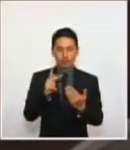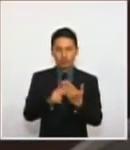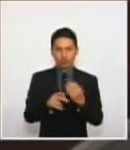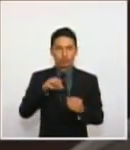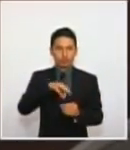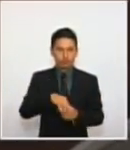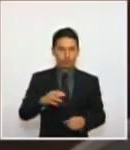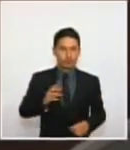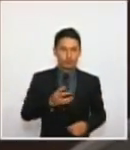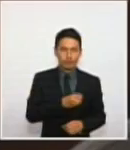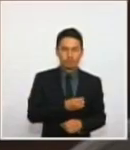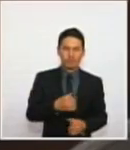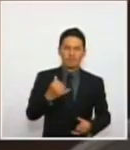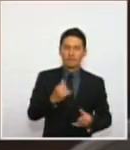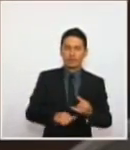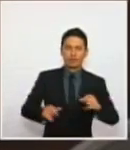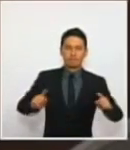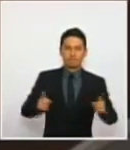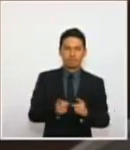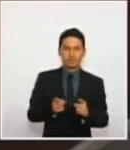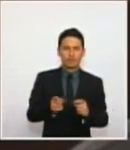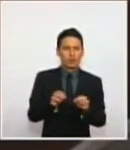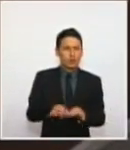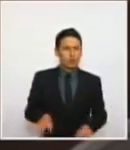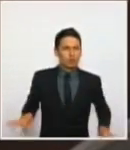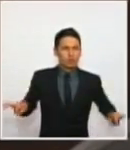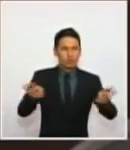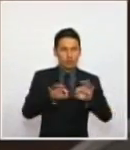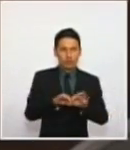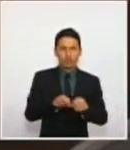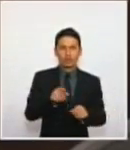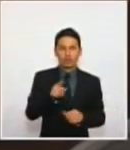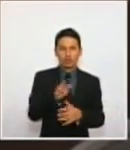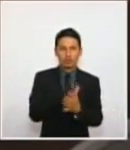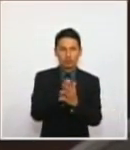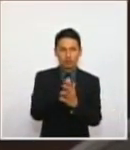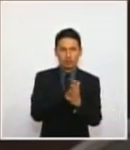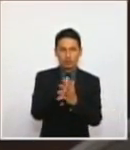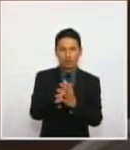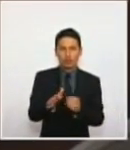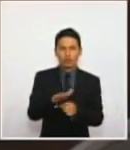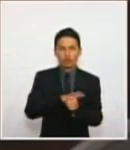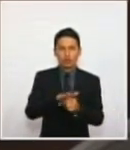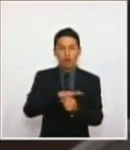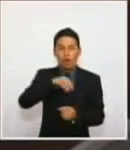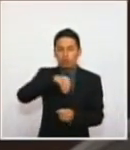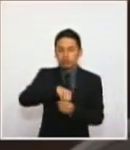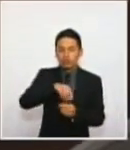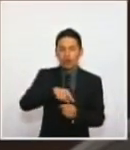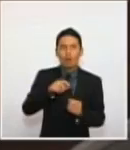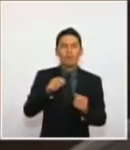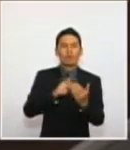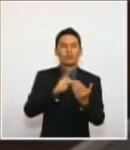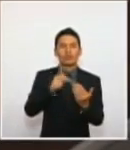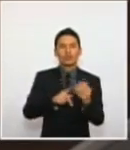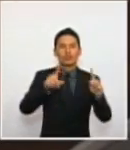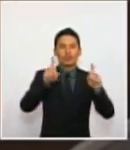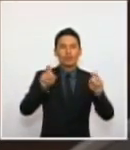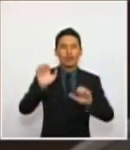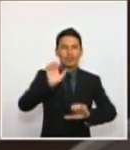Y finalmente, me parece fundamental reivindicar lo que incluye el proyecto en materia de